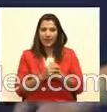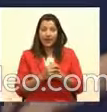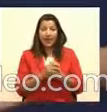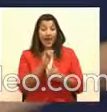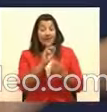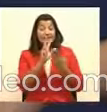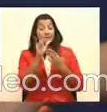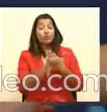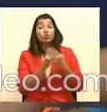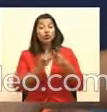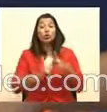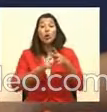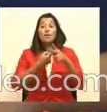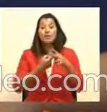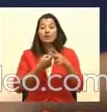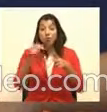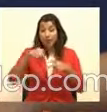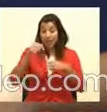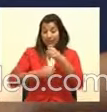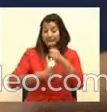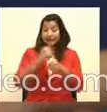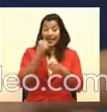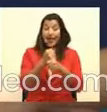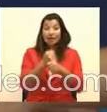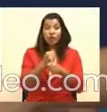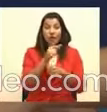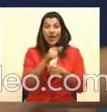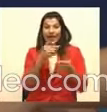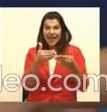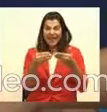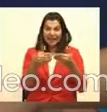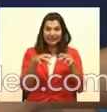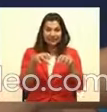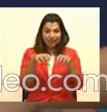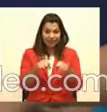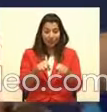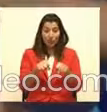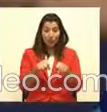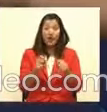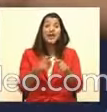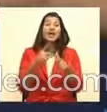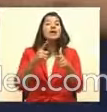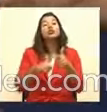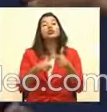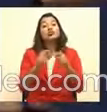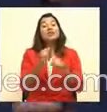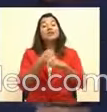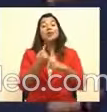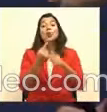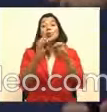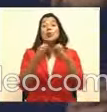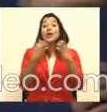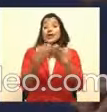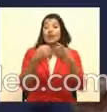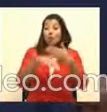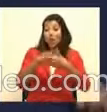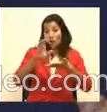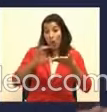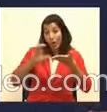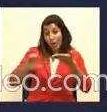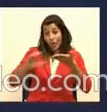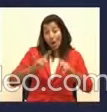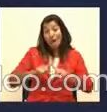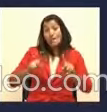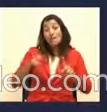nació este año porque se va a graduar, hicieron un proyectito en el colegio, por medio de la pandemia no se pudo